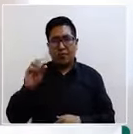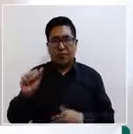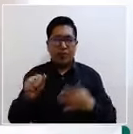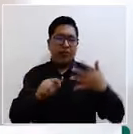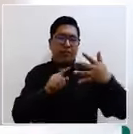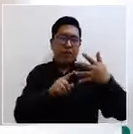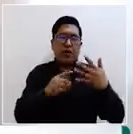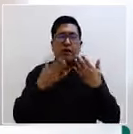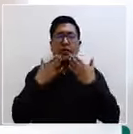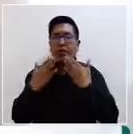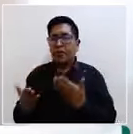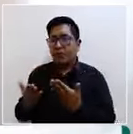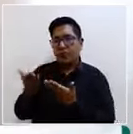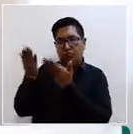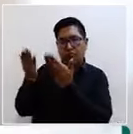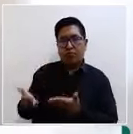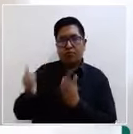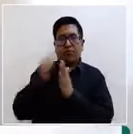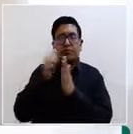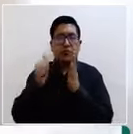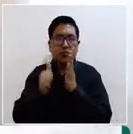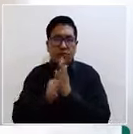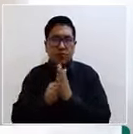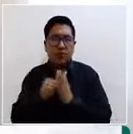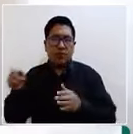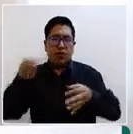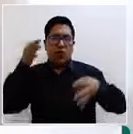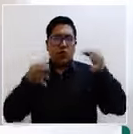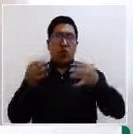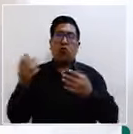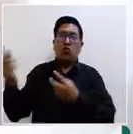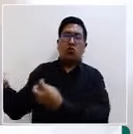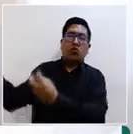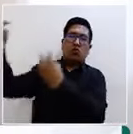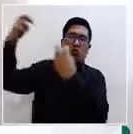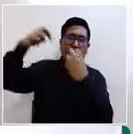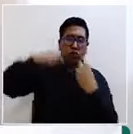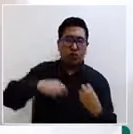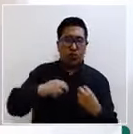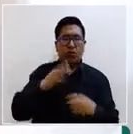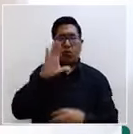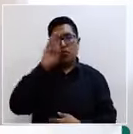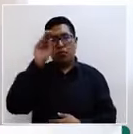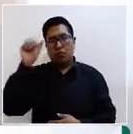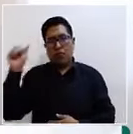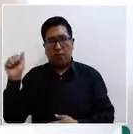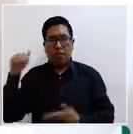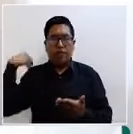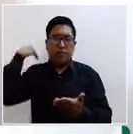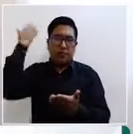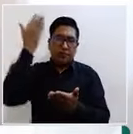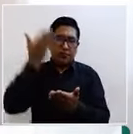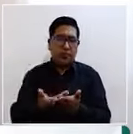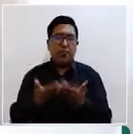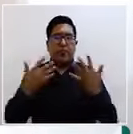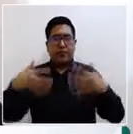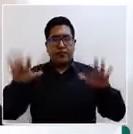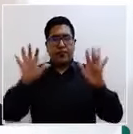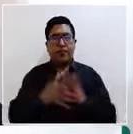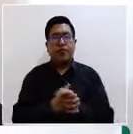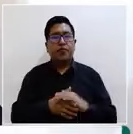Gracias especiales a la doctora Canaza, a la jueza, por viajar desde Cochabamba y venir hasta el frío de la paz.